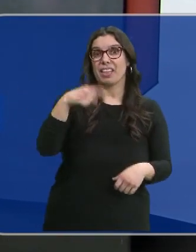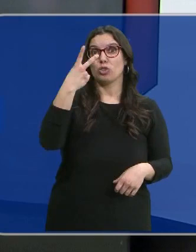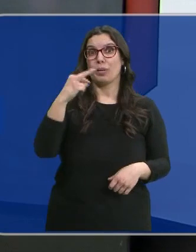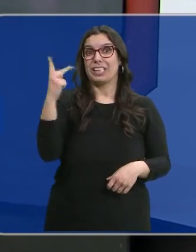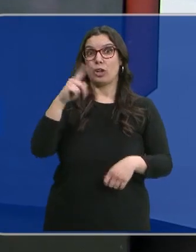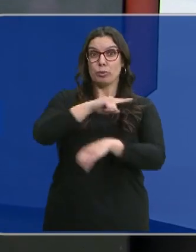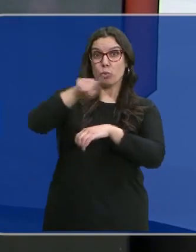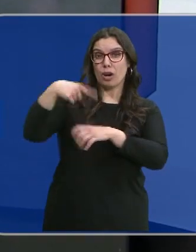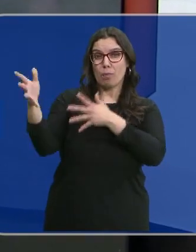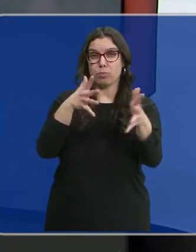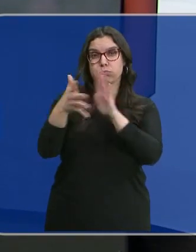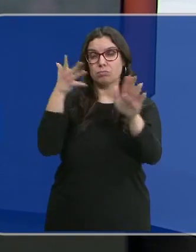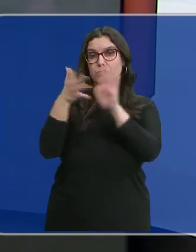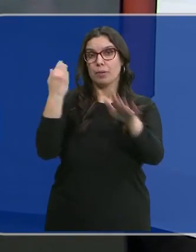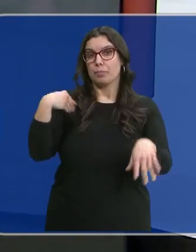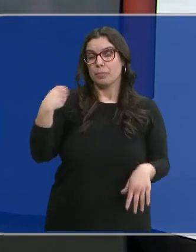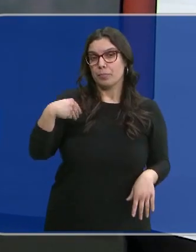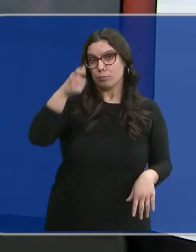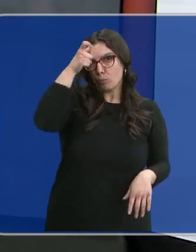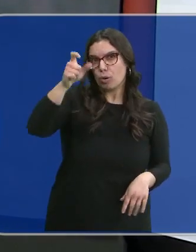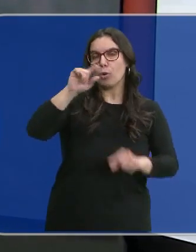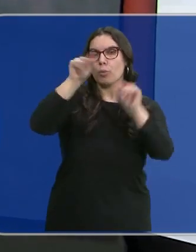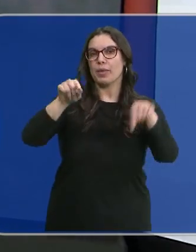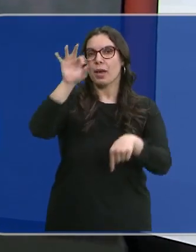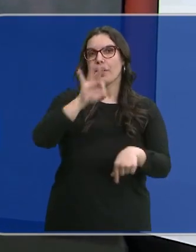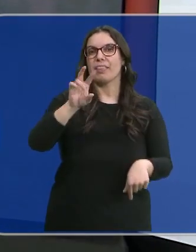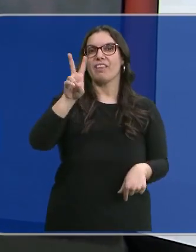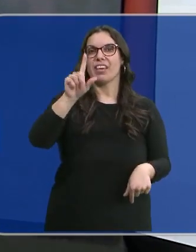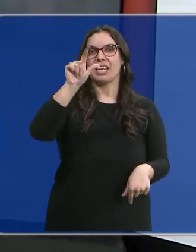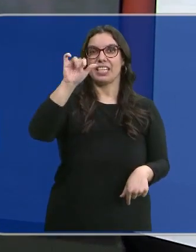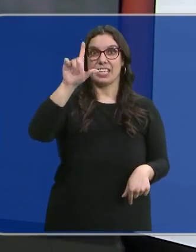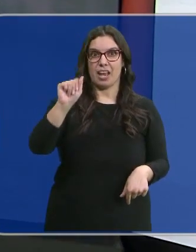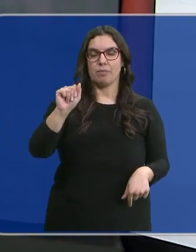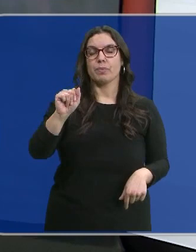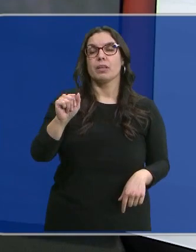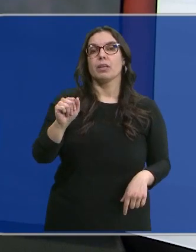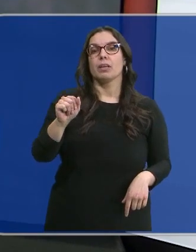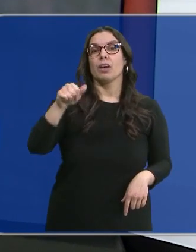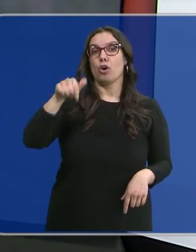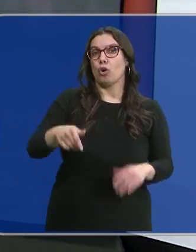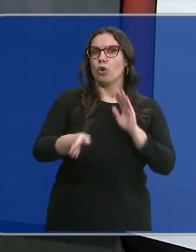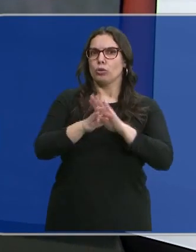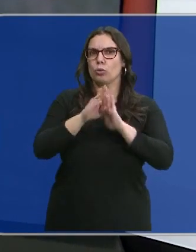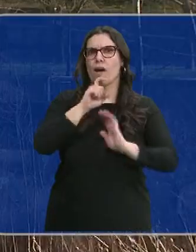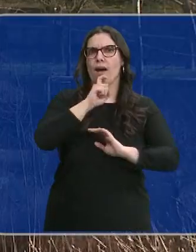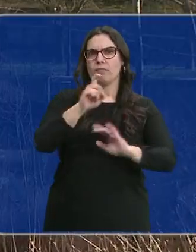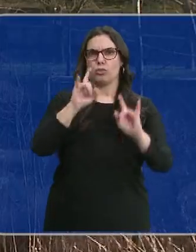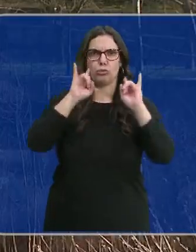por hora ha soplado en Belilla del río Carrión, en Palencia. Y hoy siguen los avisos por ambos fenómenos. Ana Agustín.